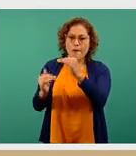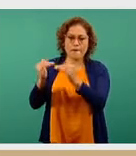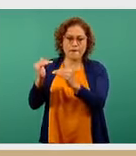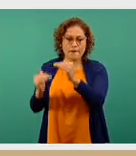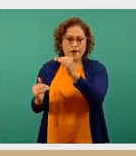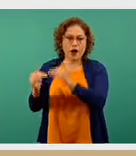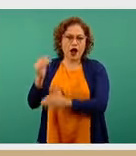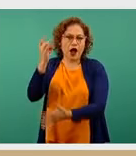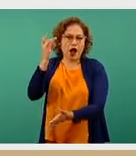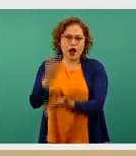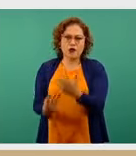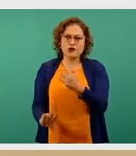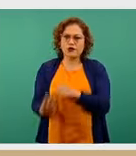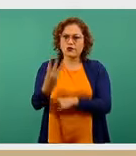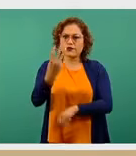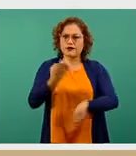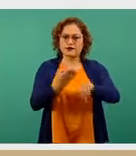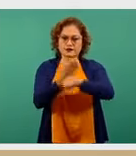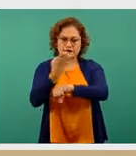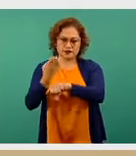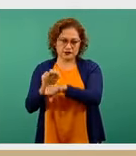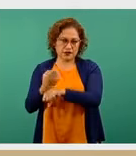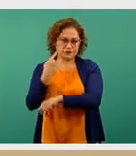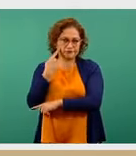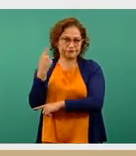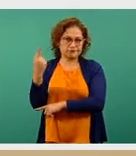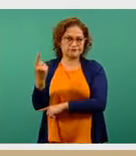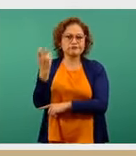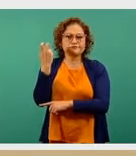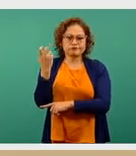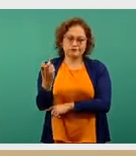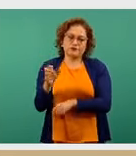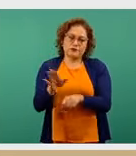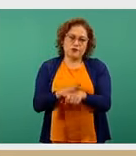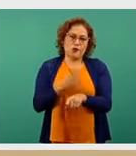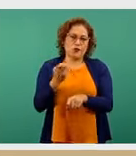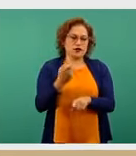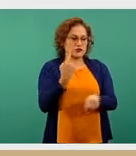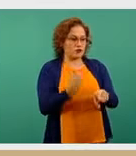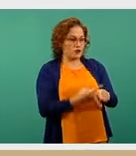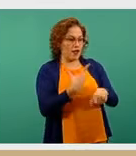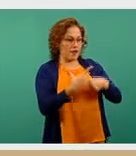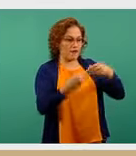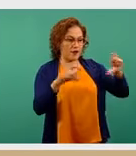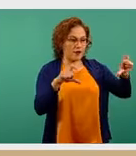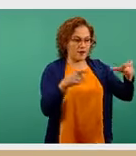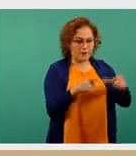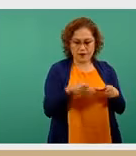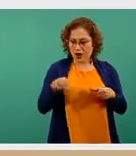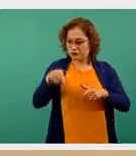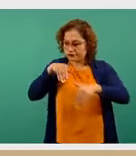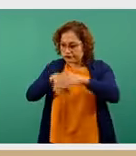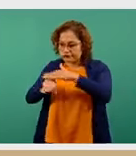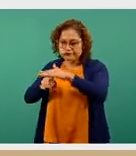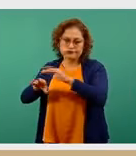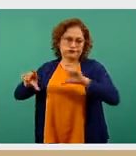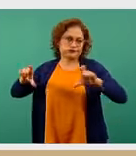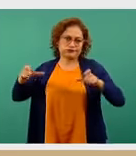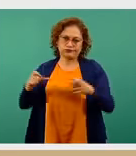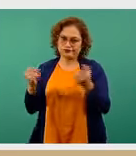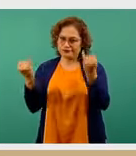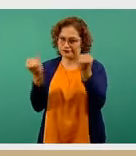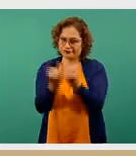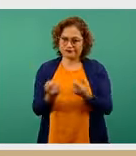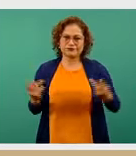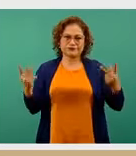tres entidades en este rango. De ahí la disminución que vemos en la ocupación nacional. Y bueno, son pues 29 las entidades que